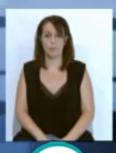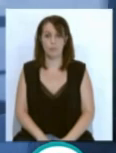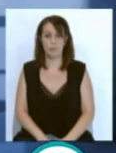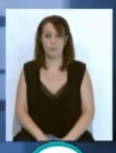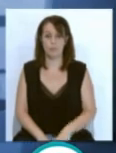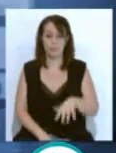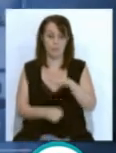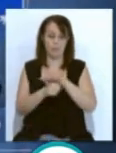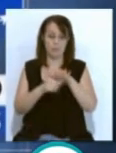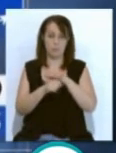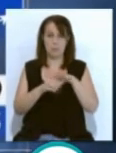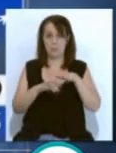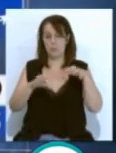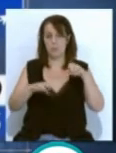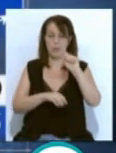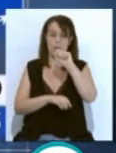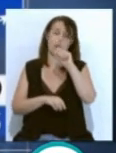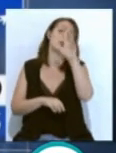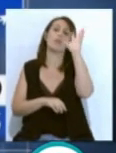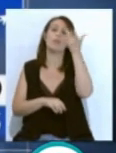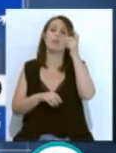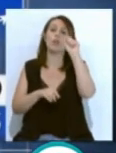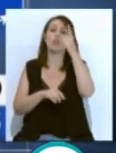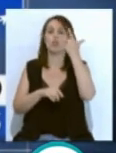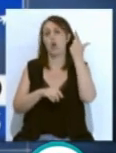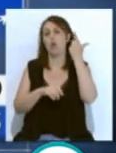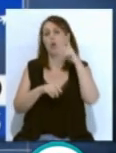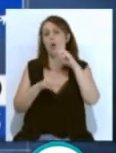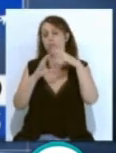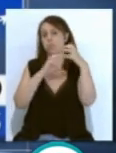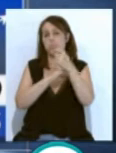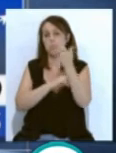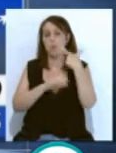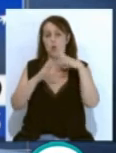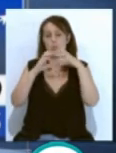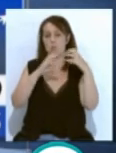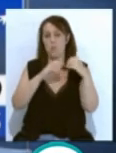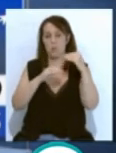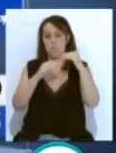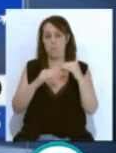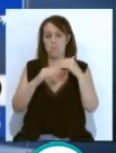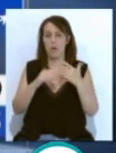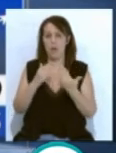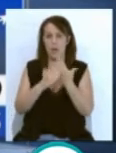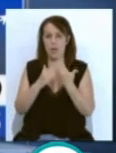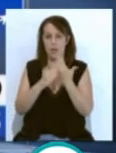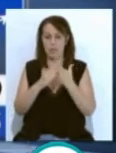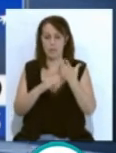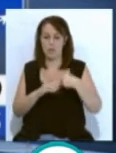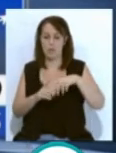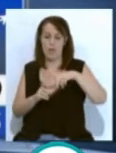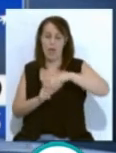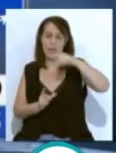En la provincia predominarán cielos poco nubosos o despejados, intervalos de nubes bajas y brumas en el área del estrecho sin